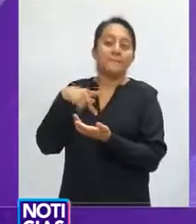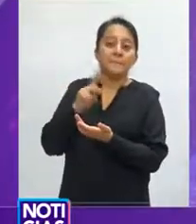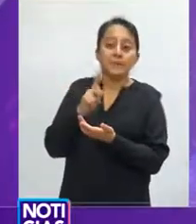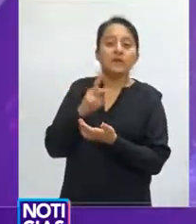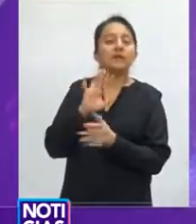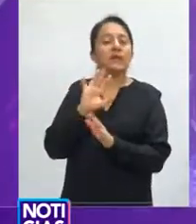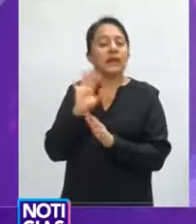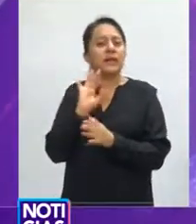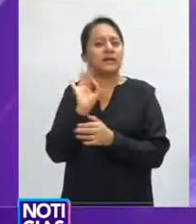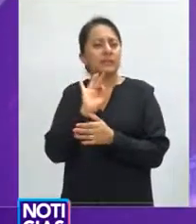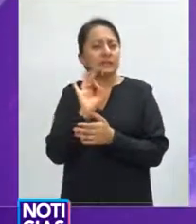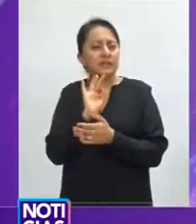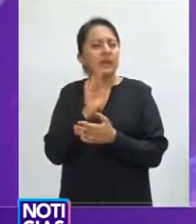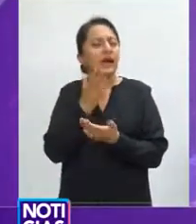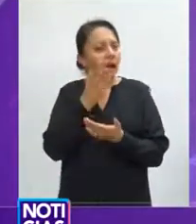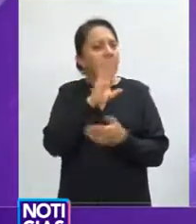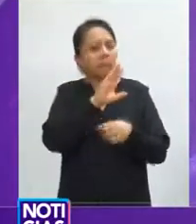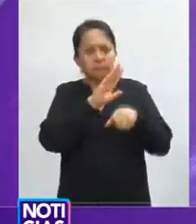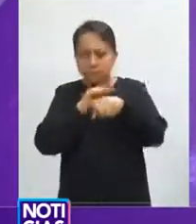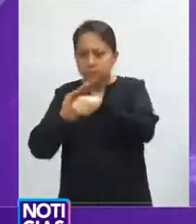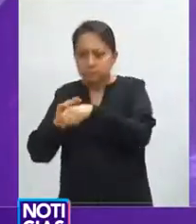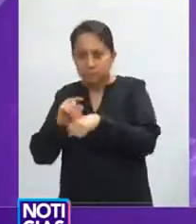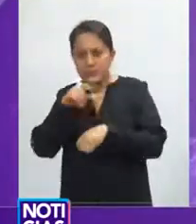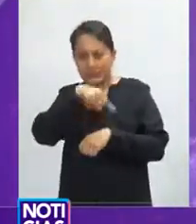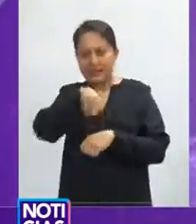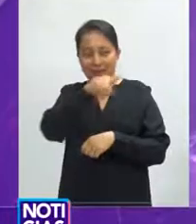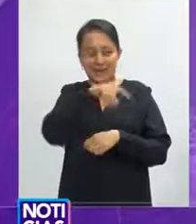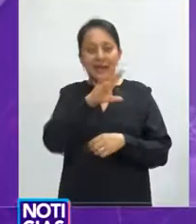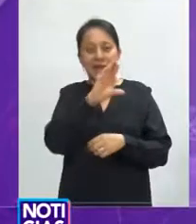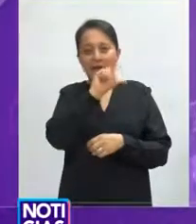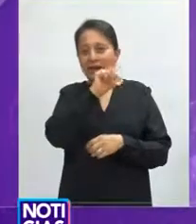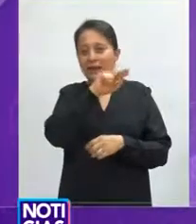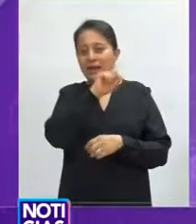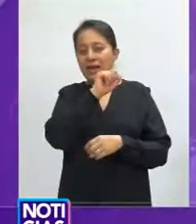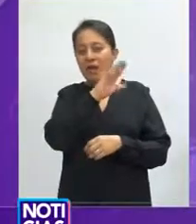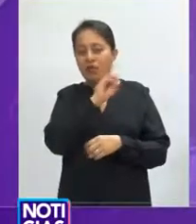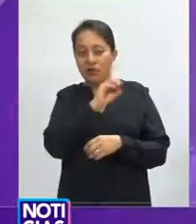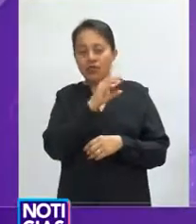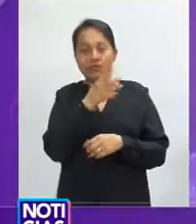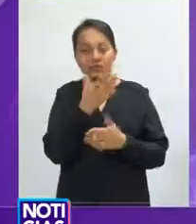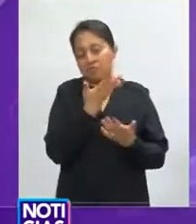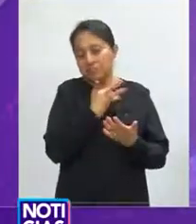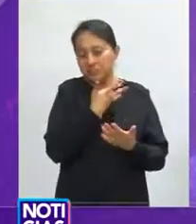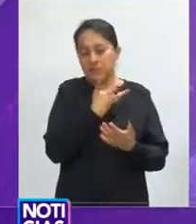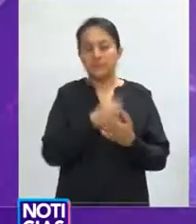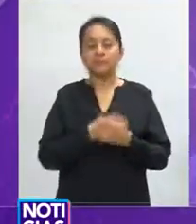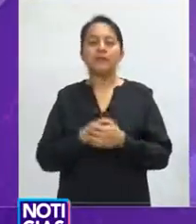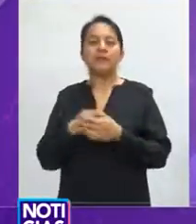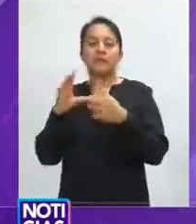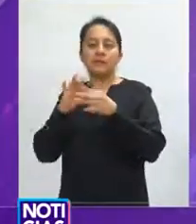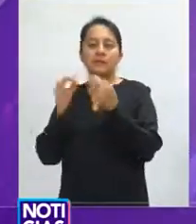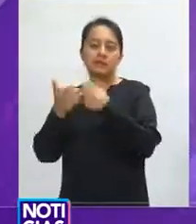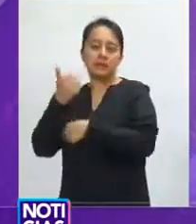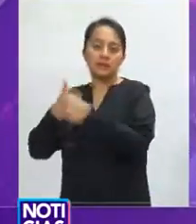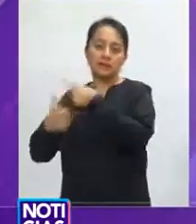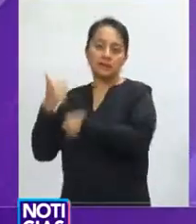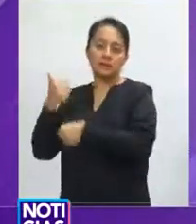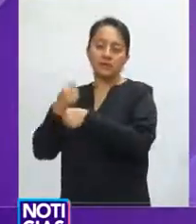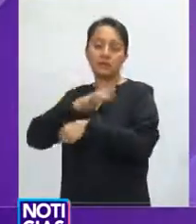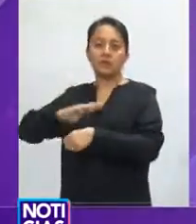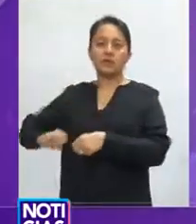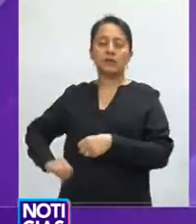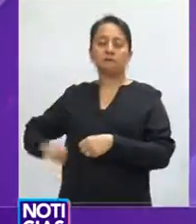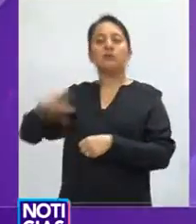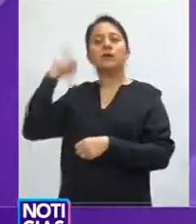municipio que anteriormente no lo tenían, más los que puedan haber contratado con las empresas autorizadas que tiene